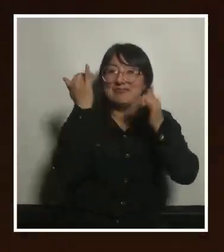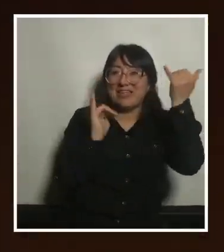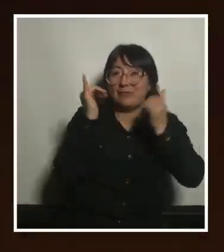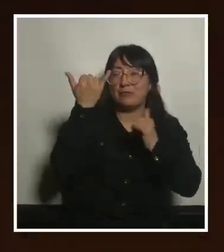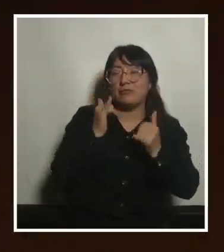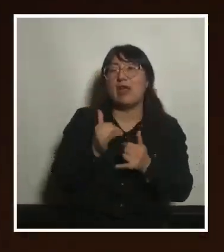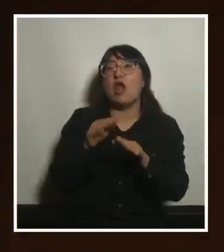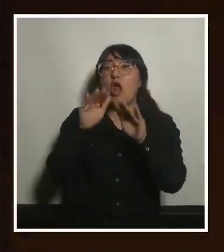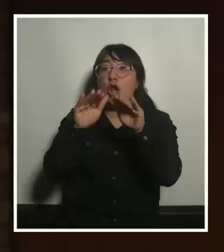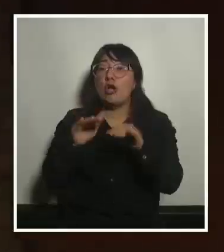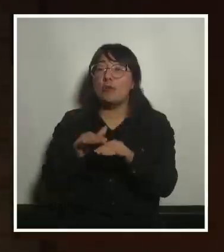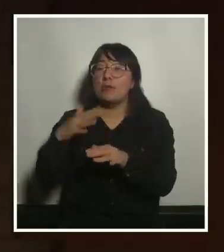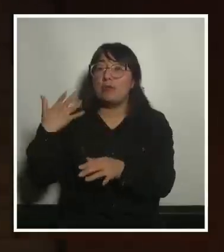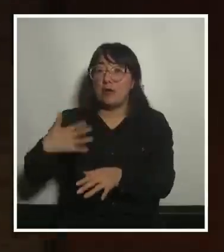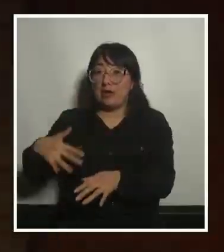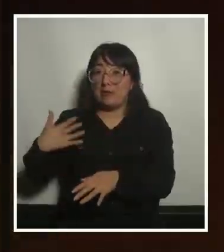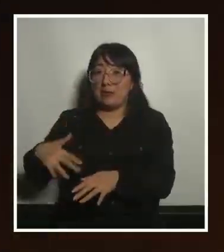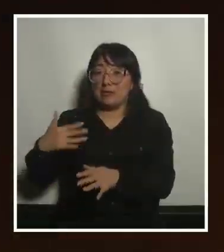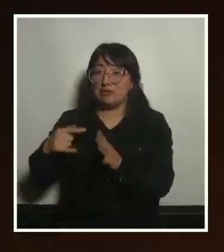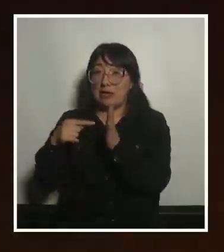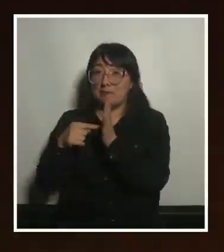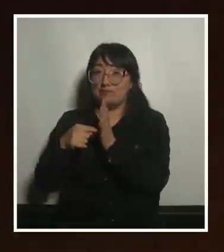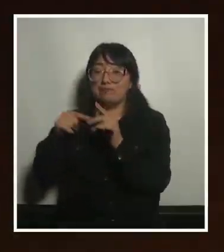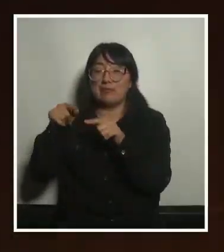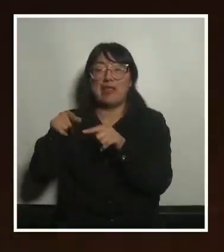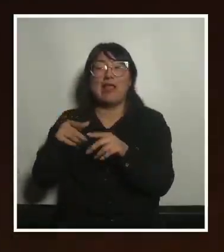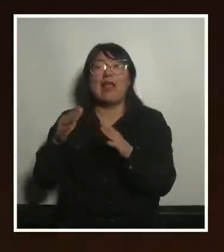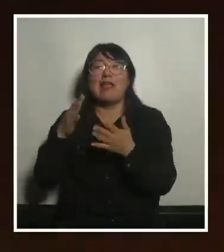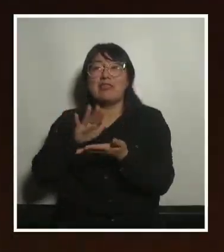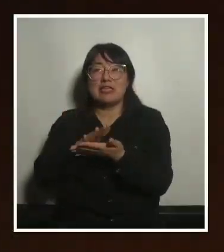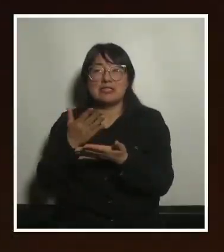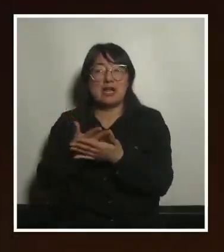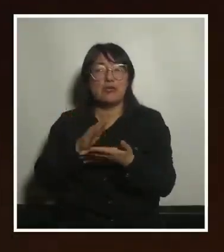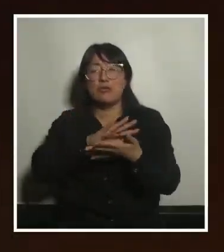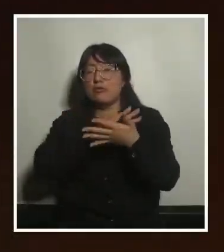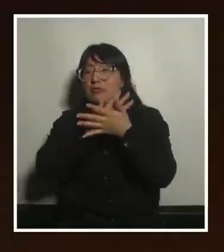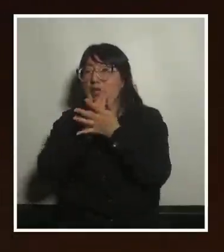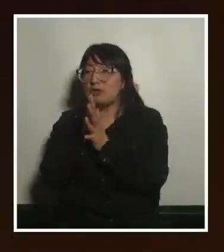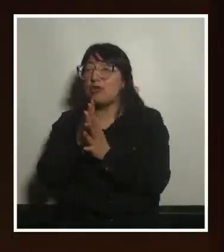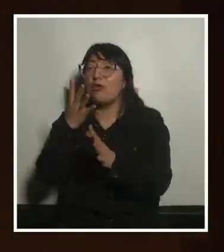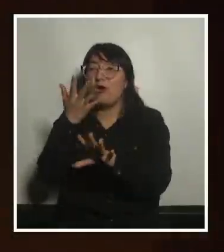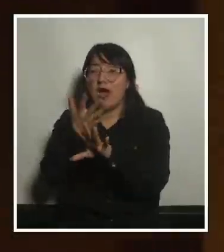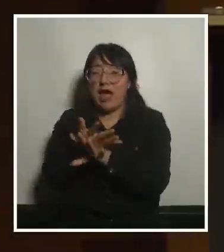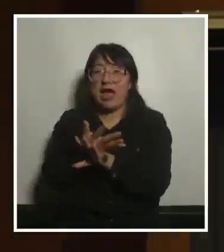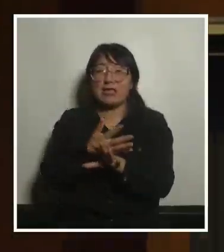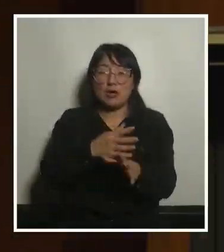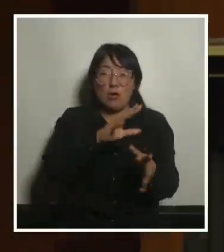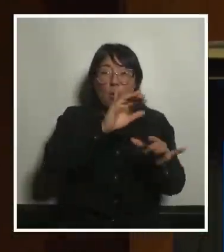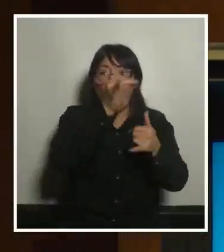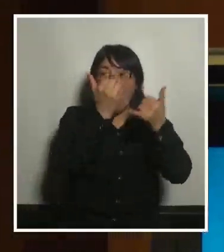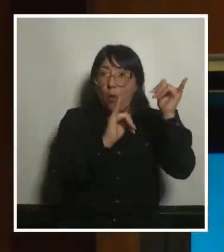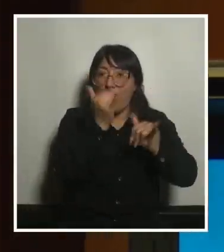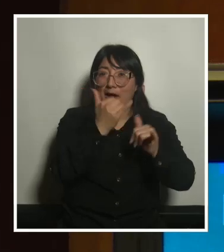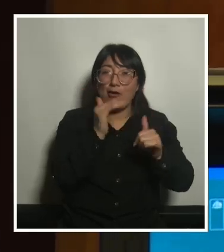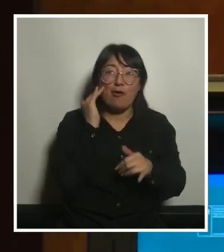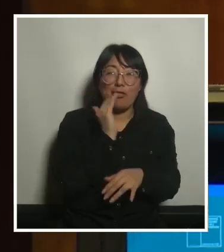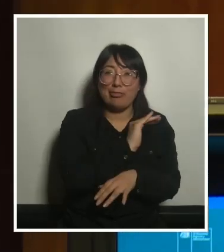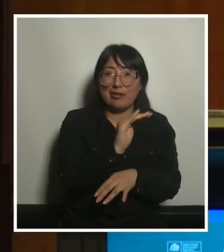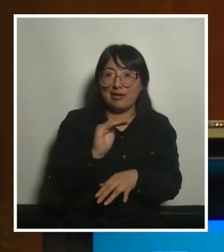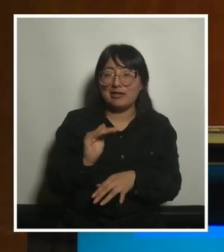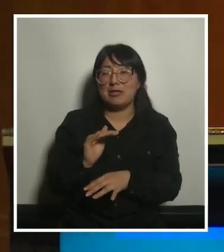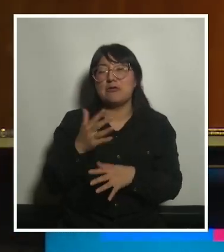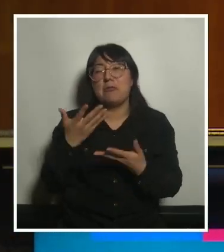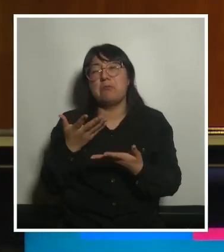esto es un centro de salud y toda la parte baja del centro de salud tiene estos jueguitos infantiles entonces mientras